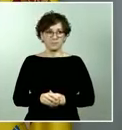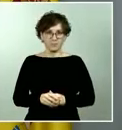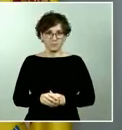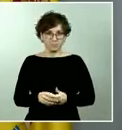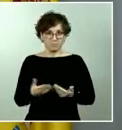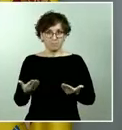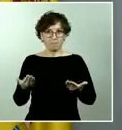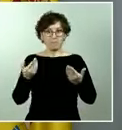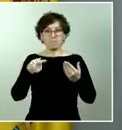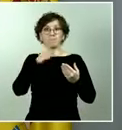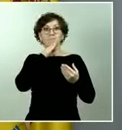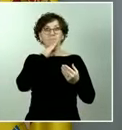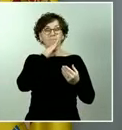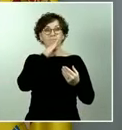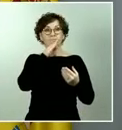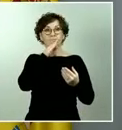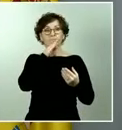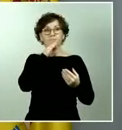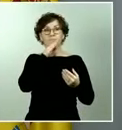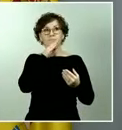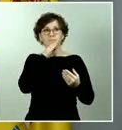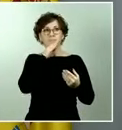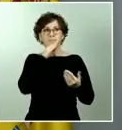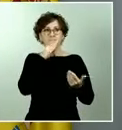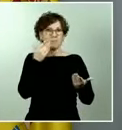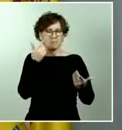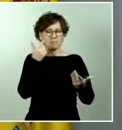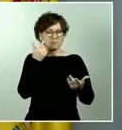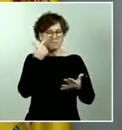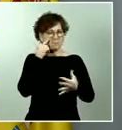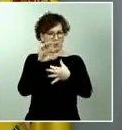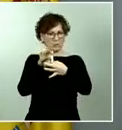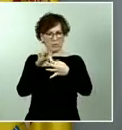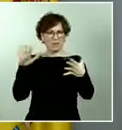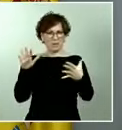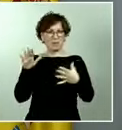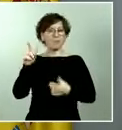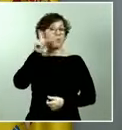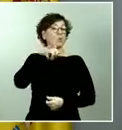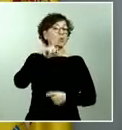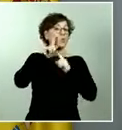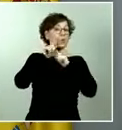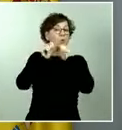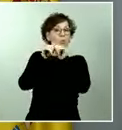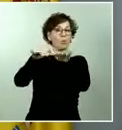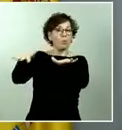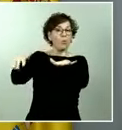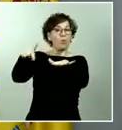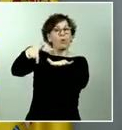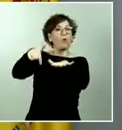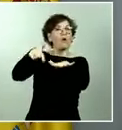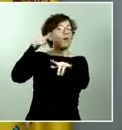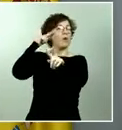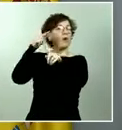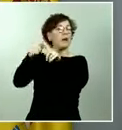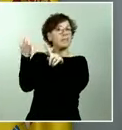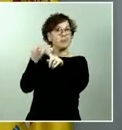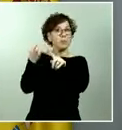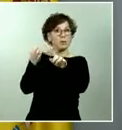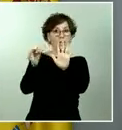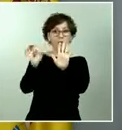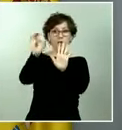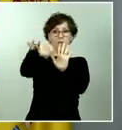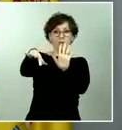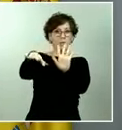indicar que no tiene nada que ver porque el bulo lo que conduce primero es a falsedades independientemente de cual sea el